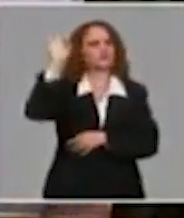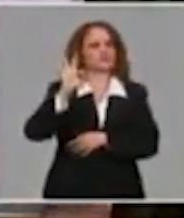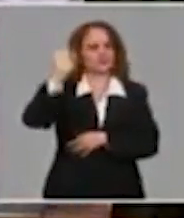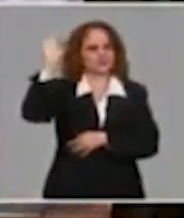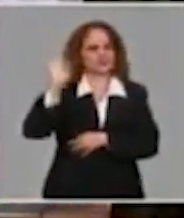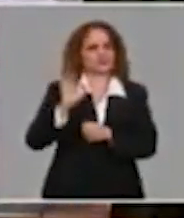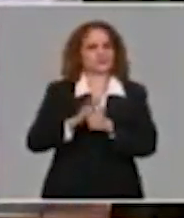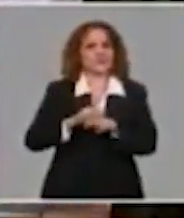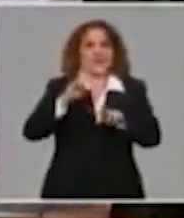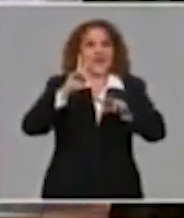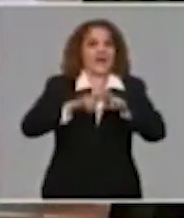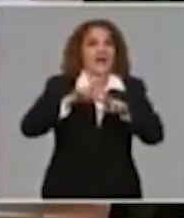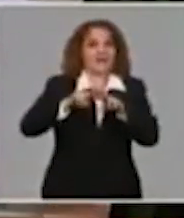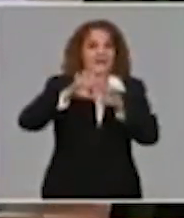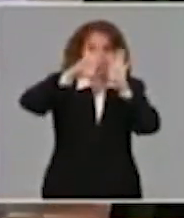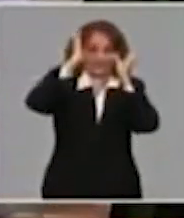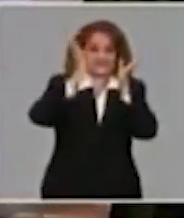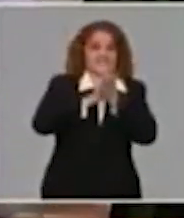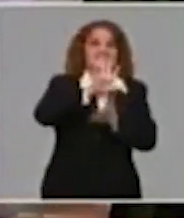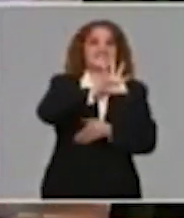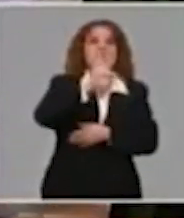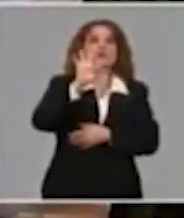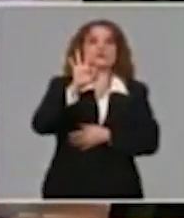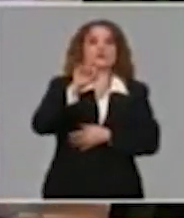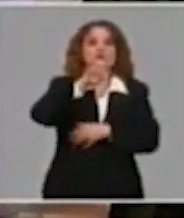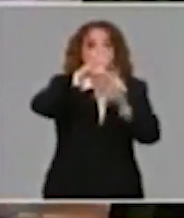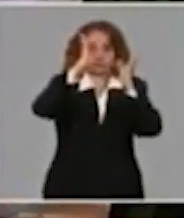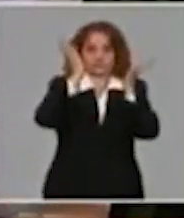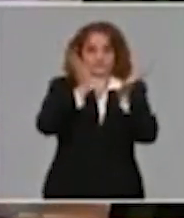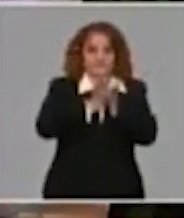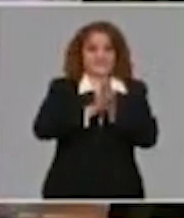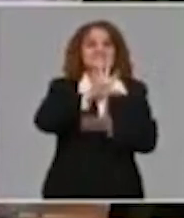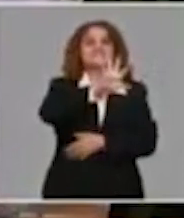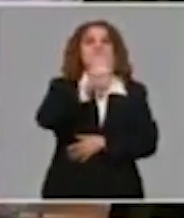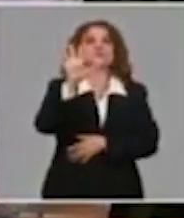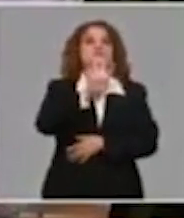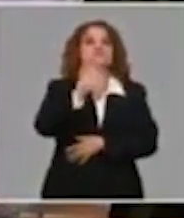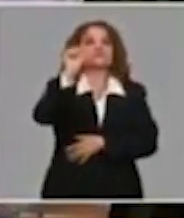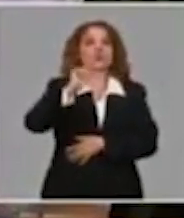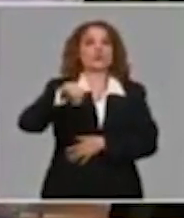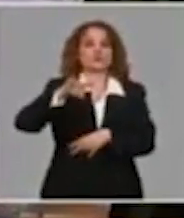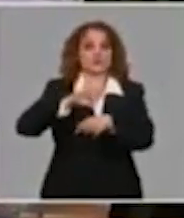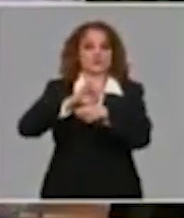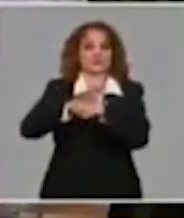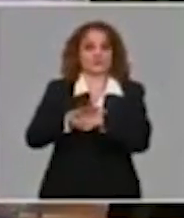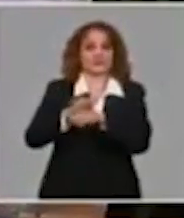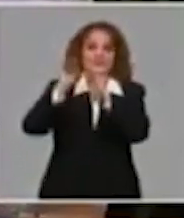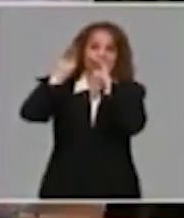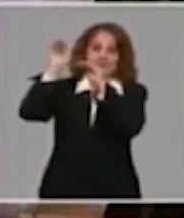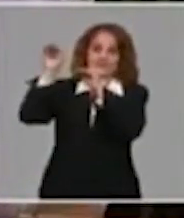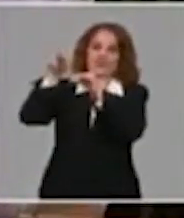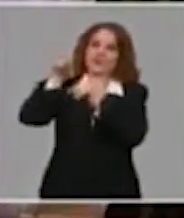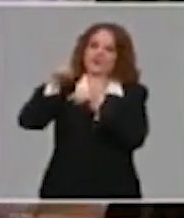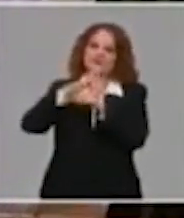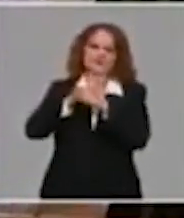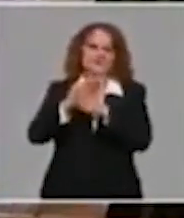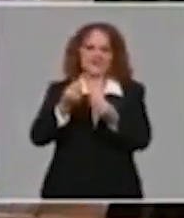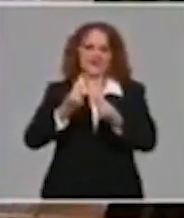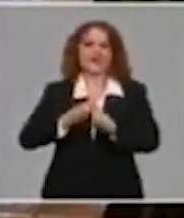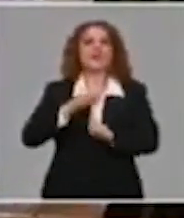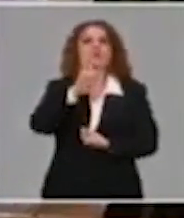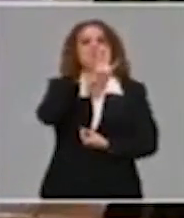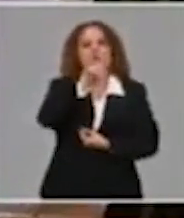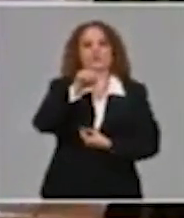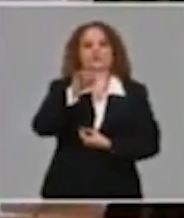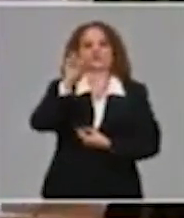La Habana, de esos 58, tiene 55 casos. Hoy ingresados, es el 4,3%. ¿Cómo lo